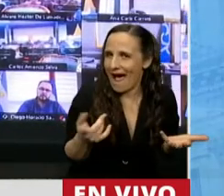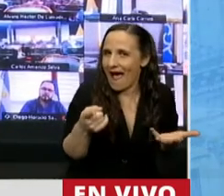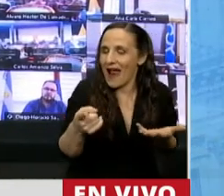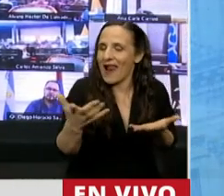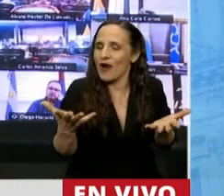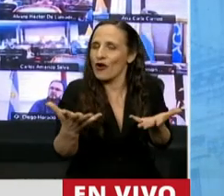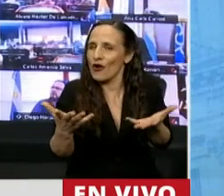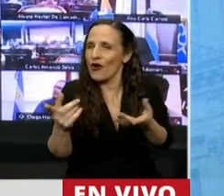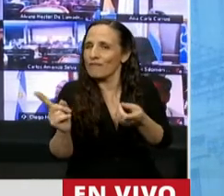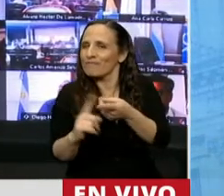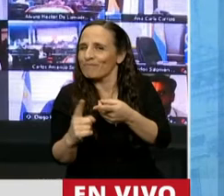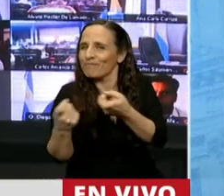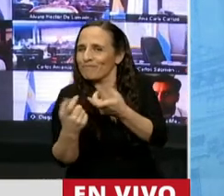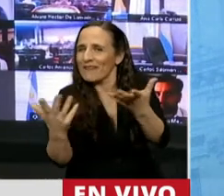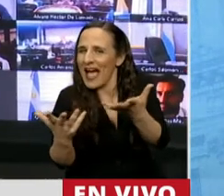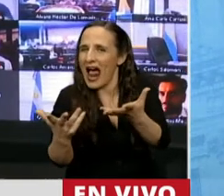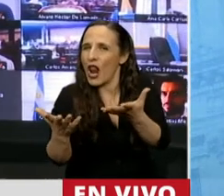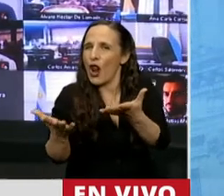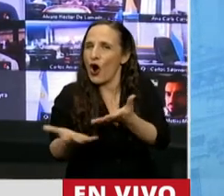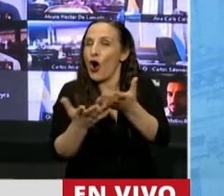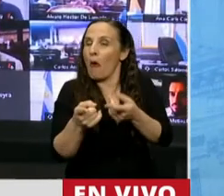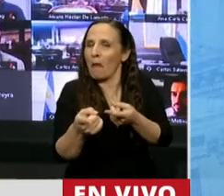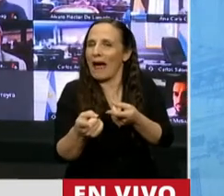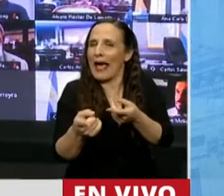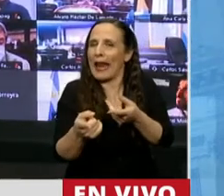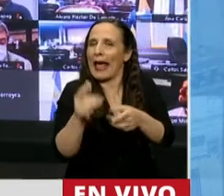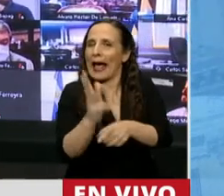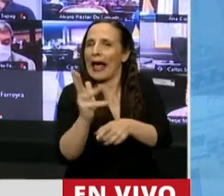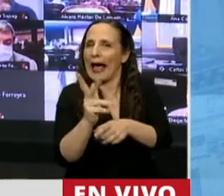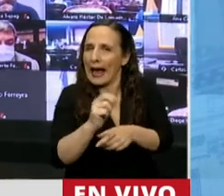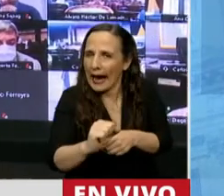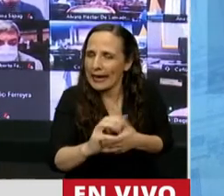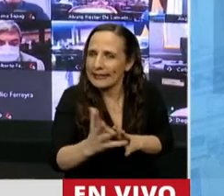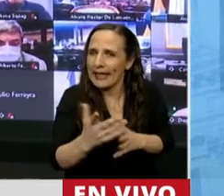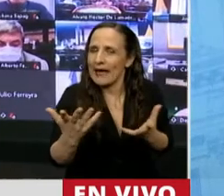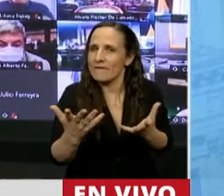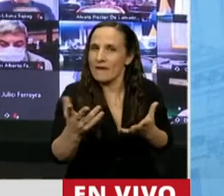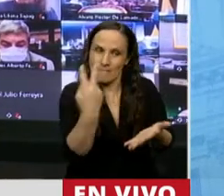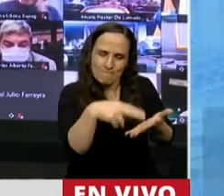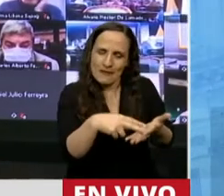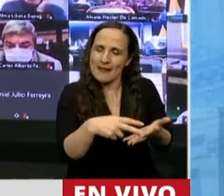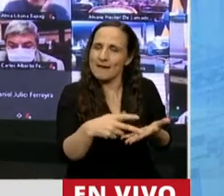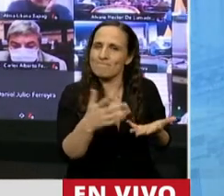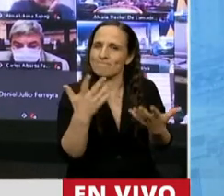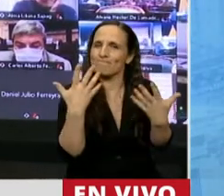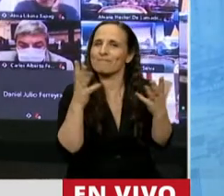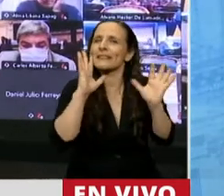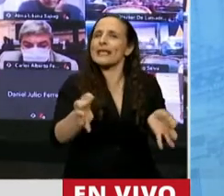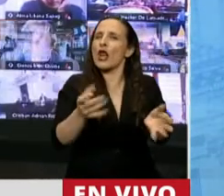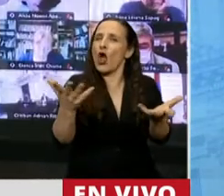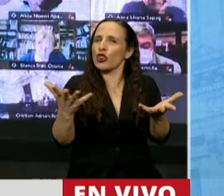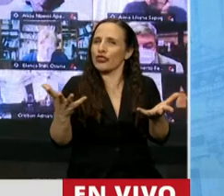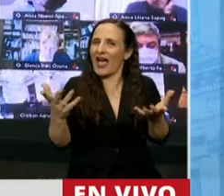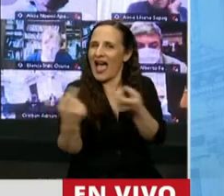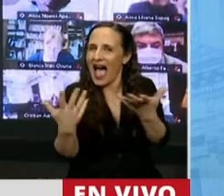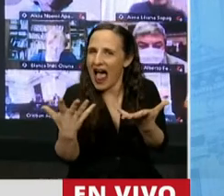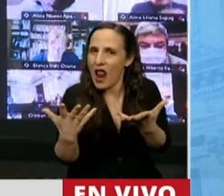respaldaba para realizar las tropelías obvias que se veían en la causa. Una